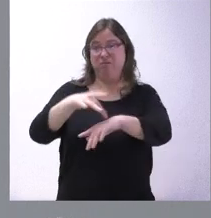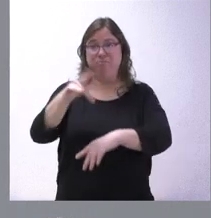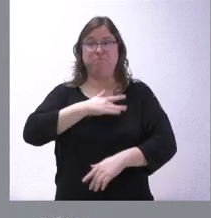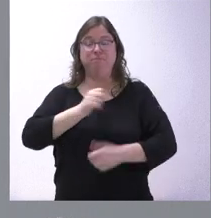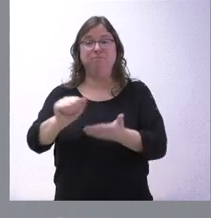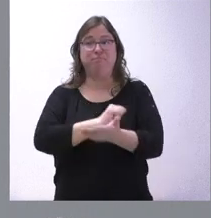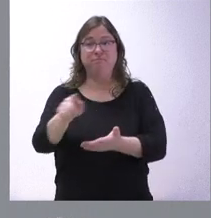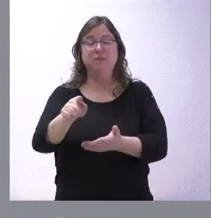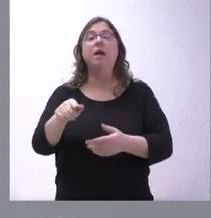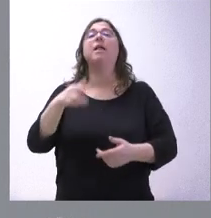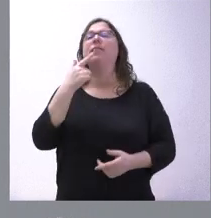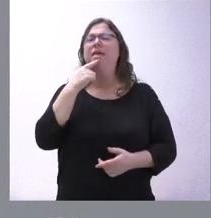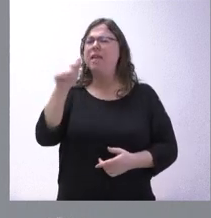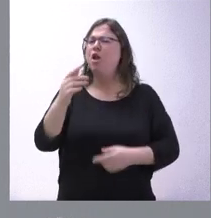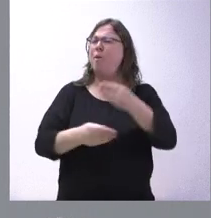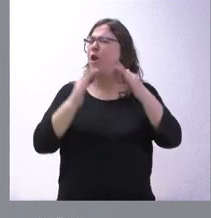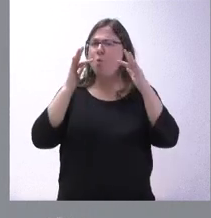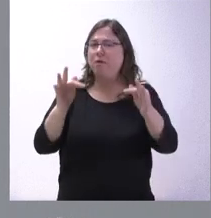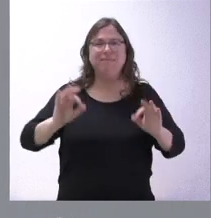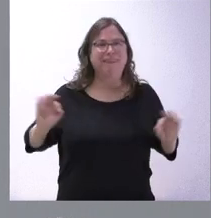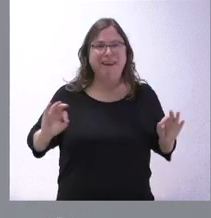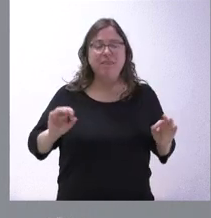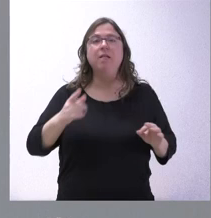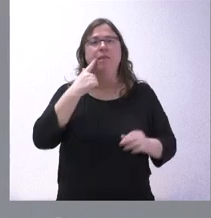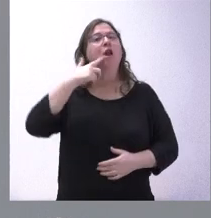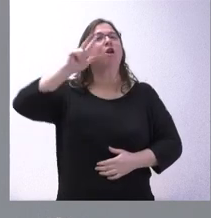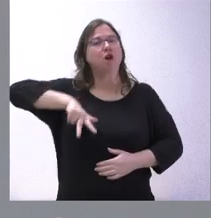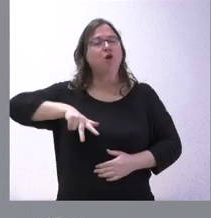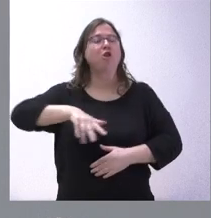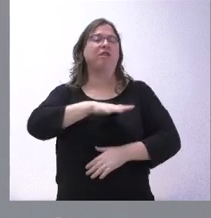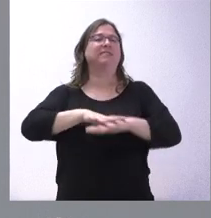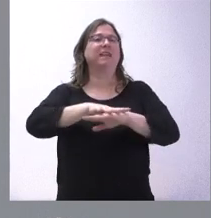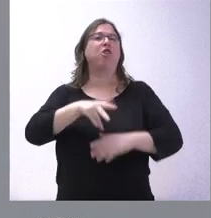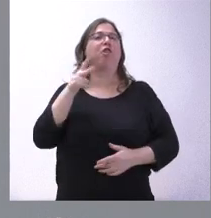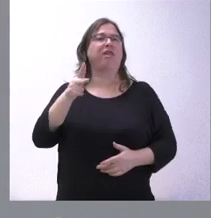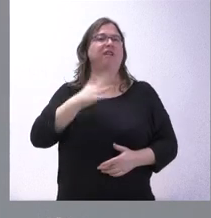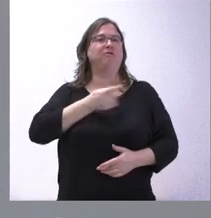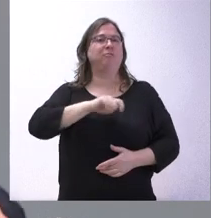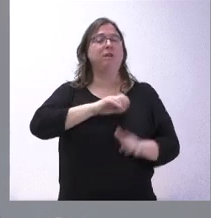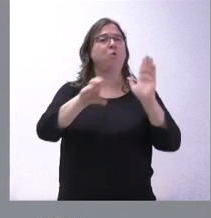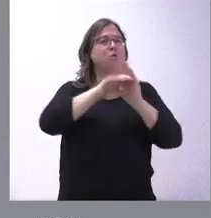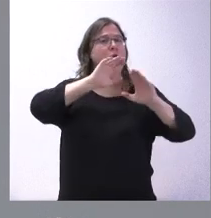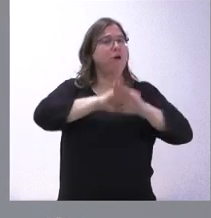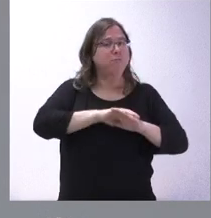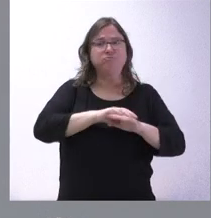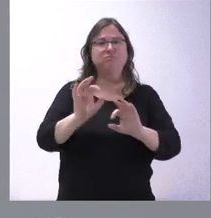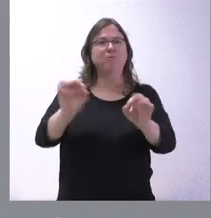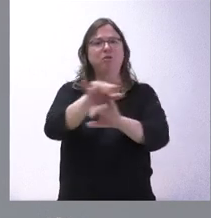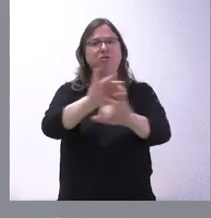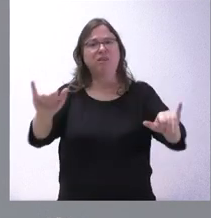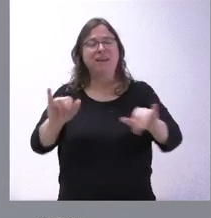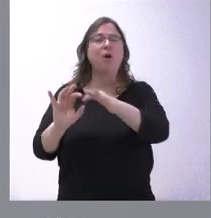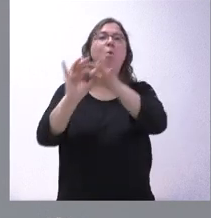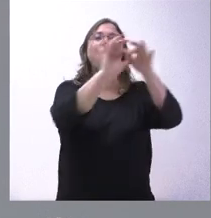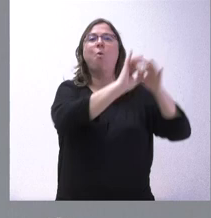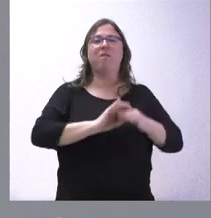hecho de que nunca lo volverán a hacer ni que van a reconocer el Estado de Derecho de España y la Constitución española como principio básico de la unidad de